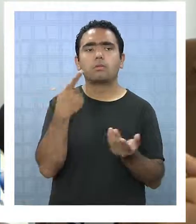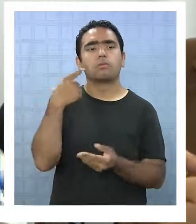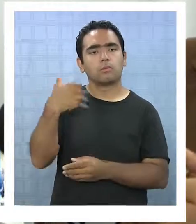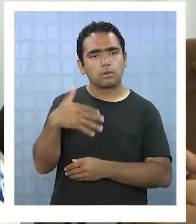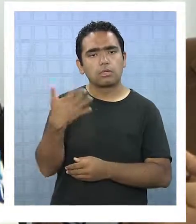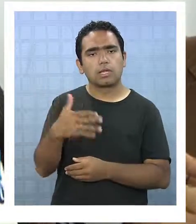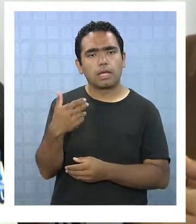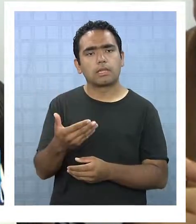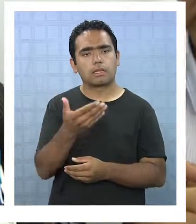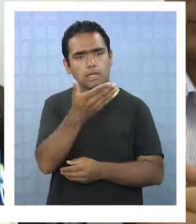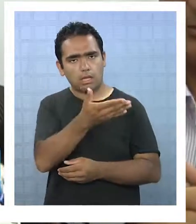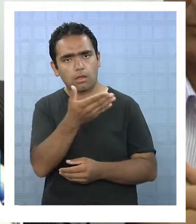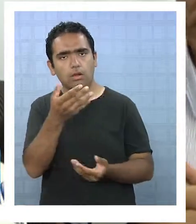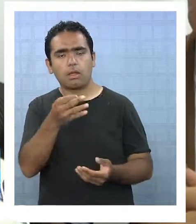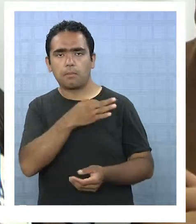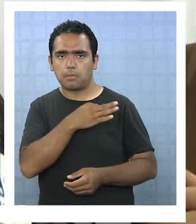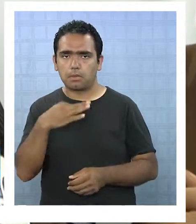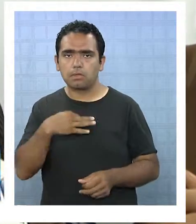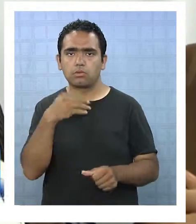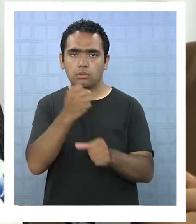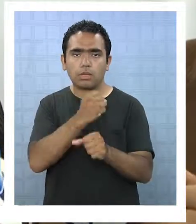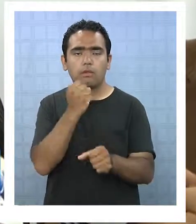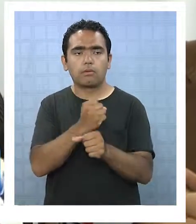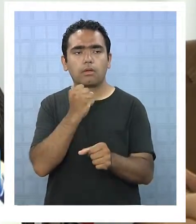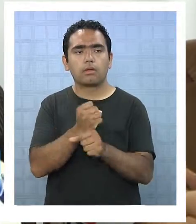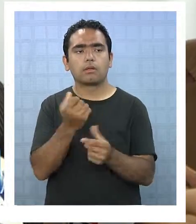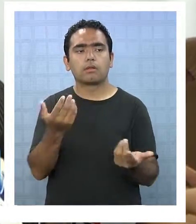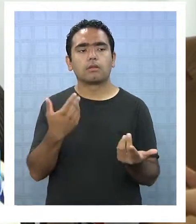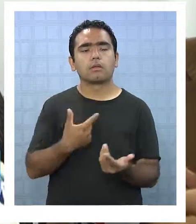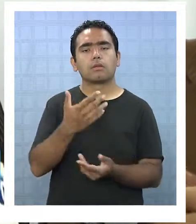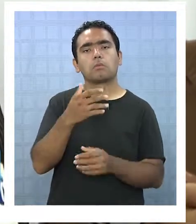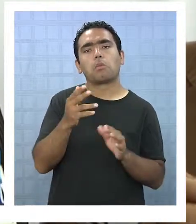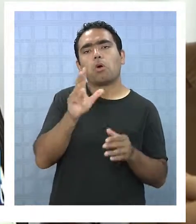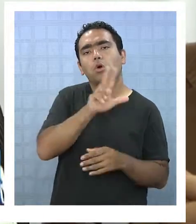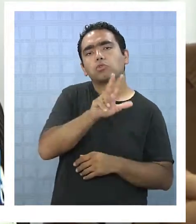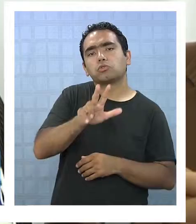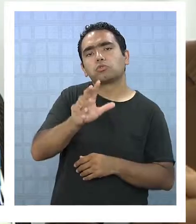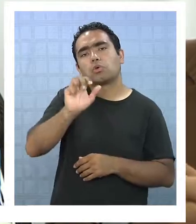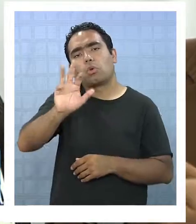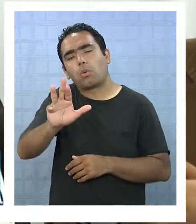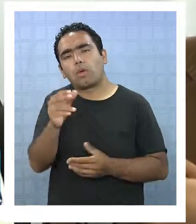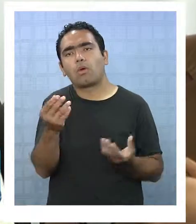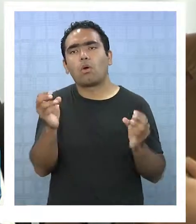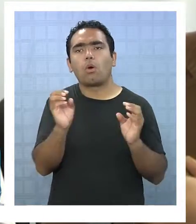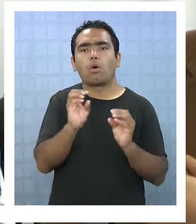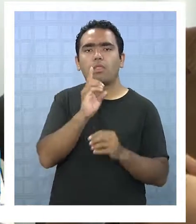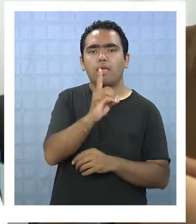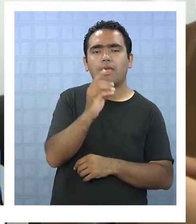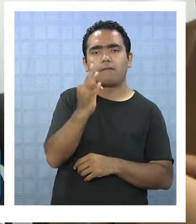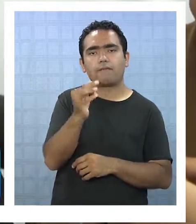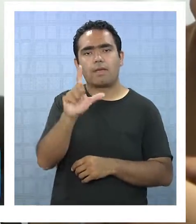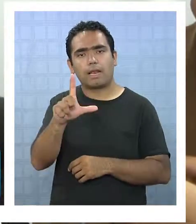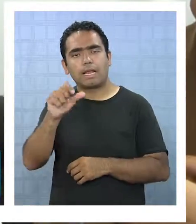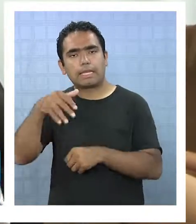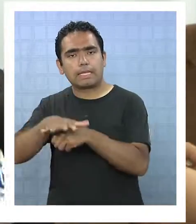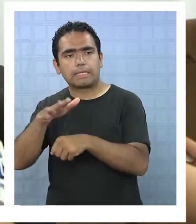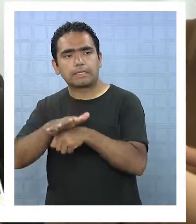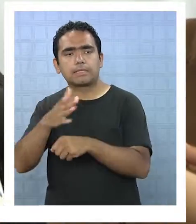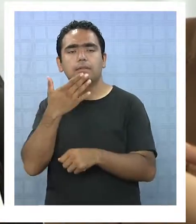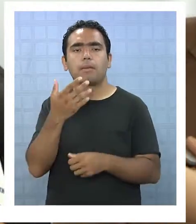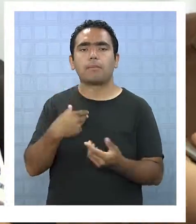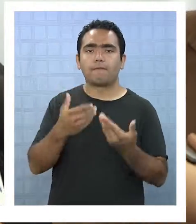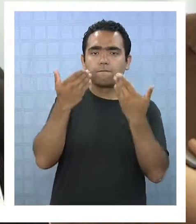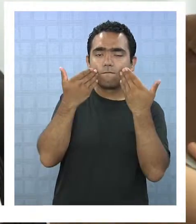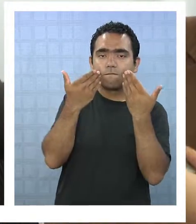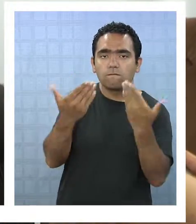muy importante la labor que está haciendo ahora el Ceremi como el 889, el DFL15, estos bonos de transporte y